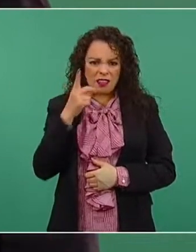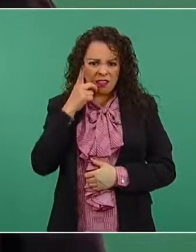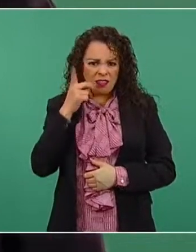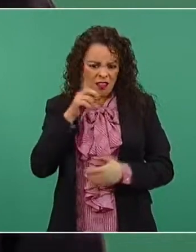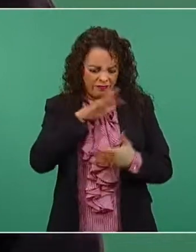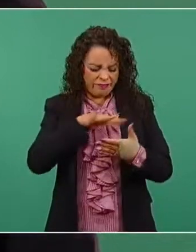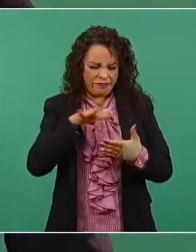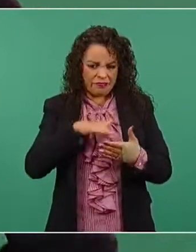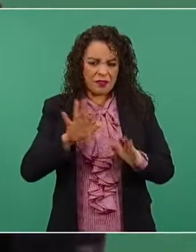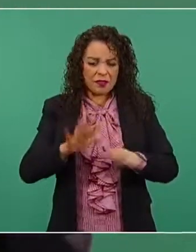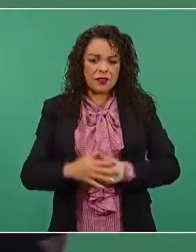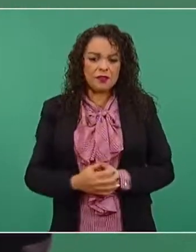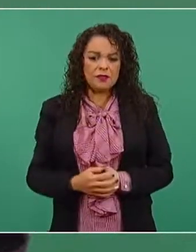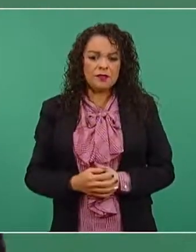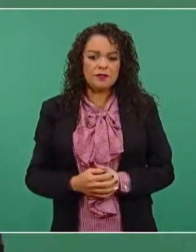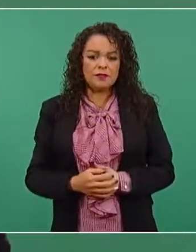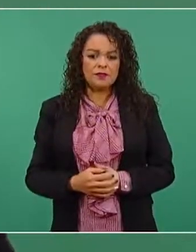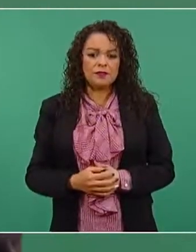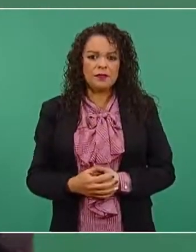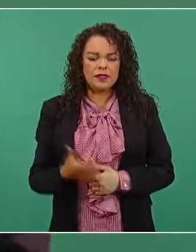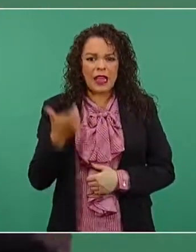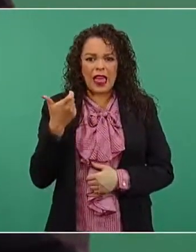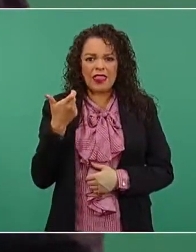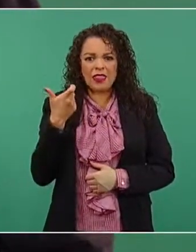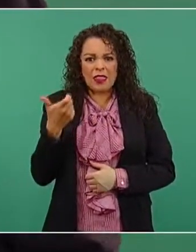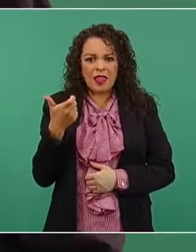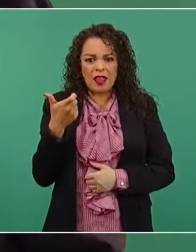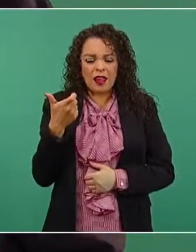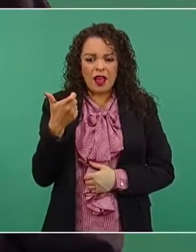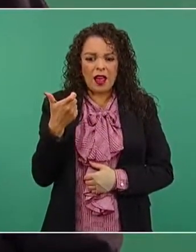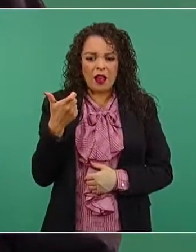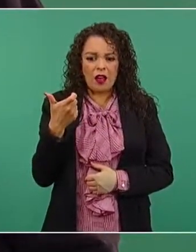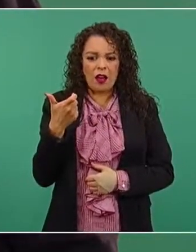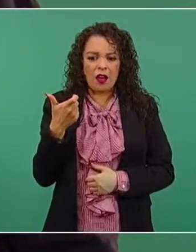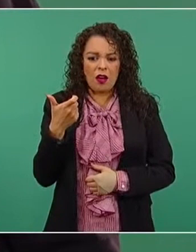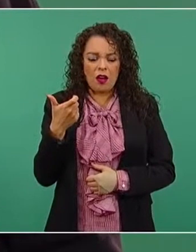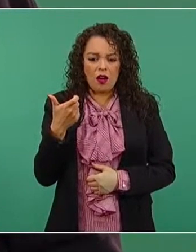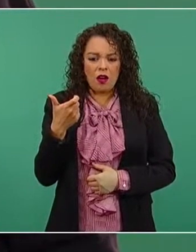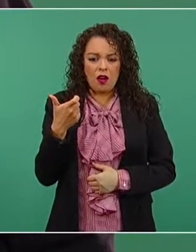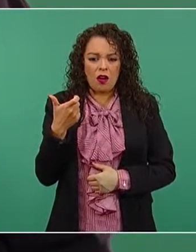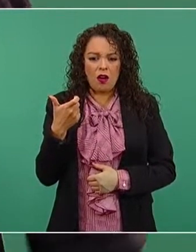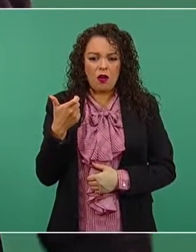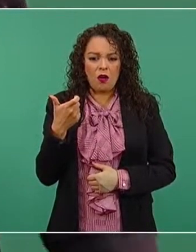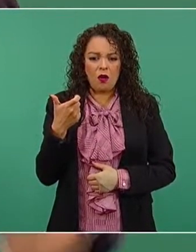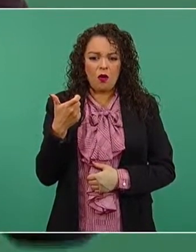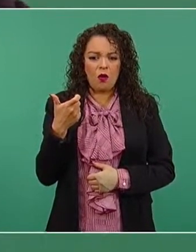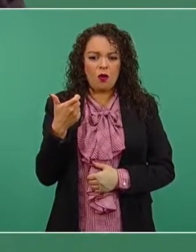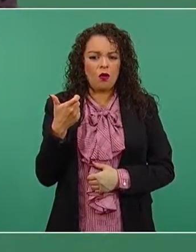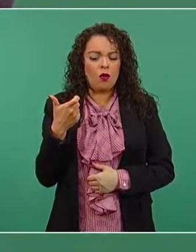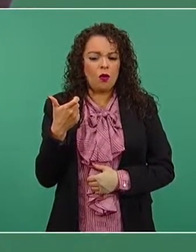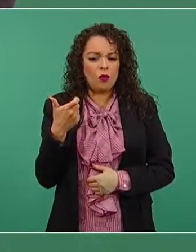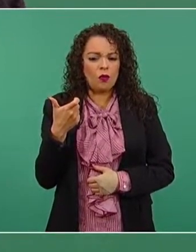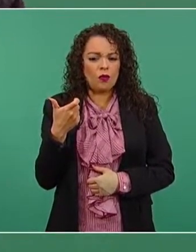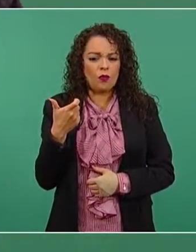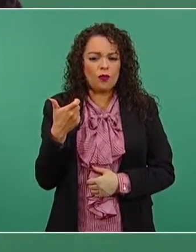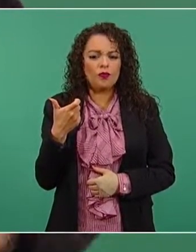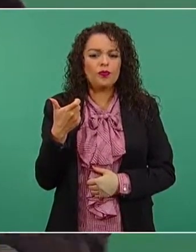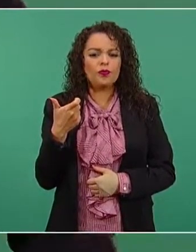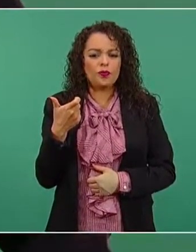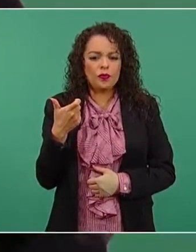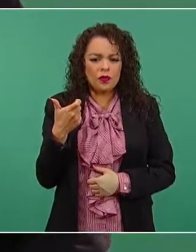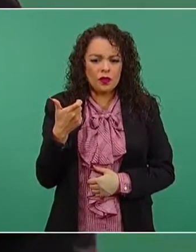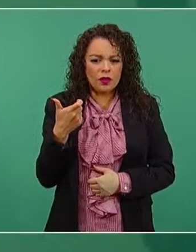que decomisaron o que llevó a abrir una